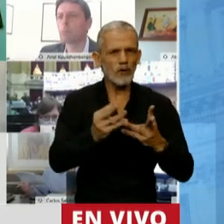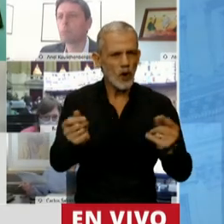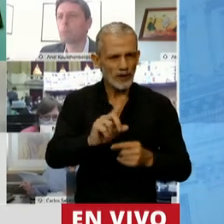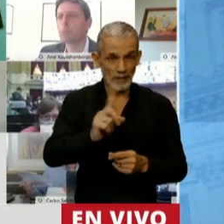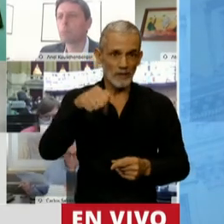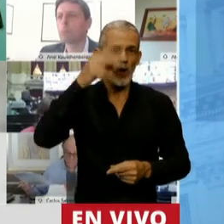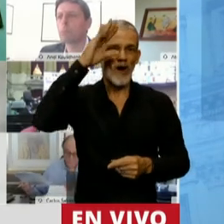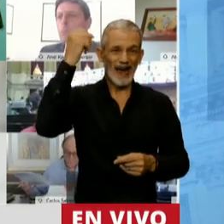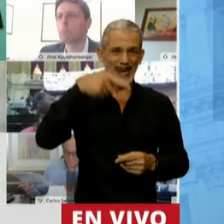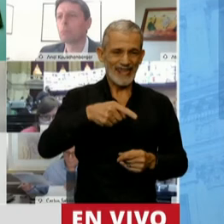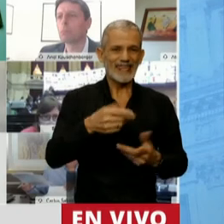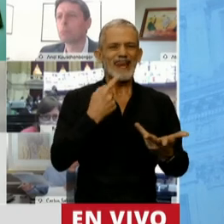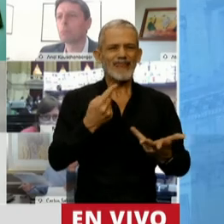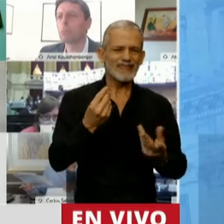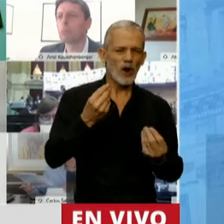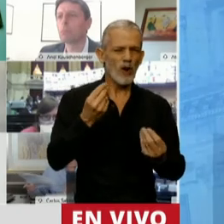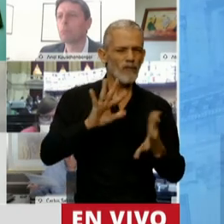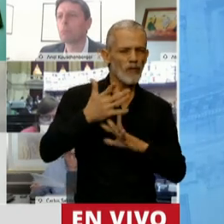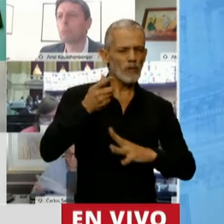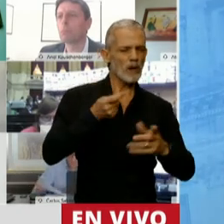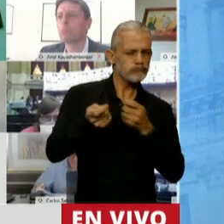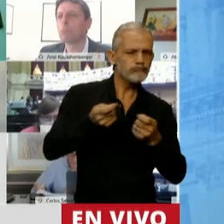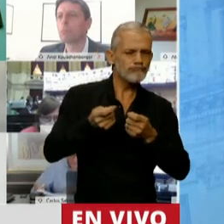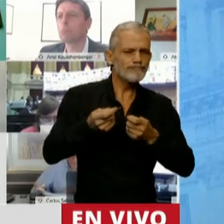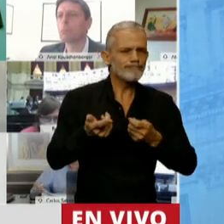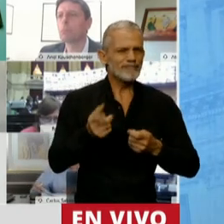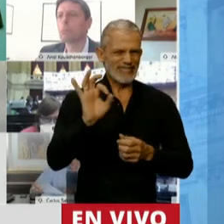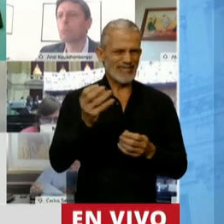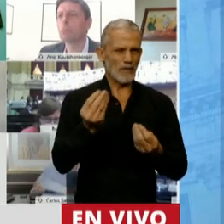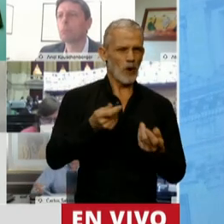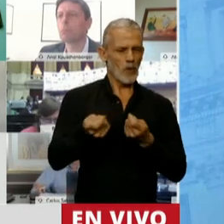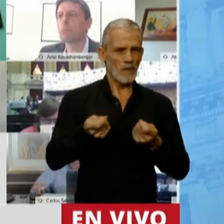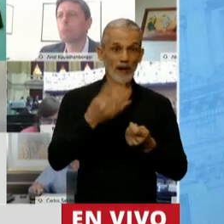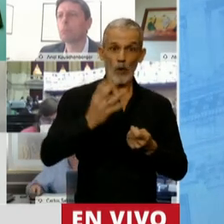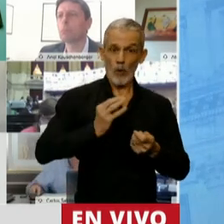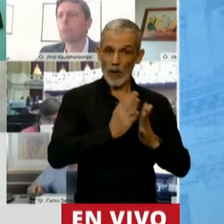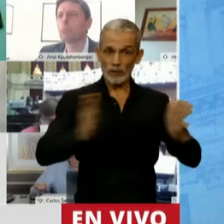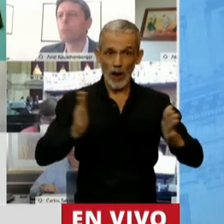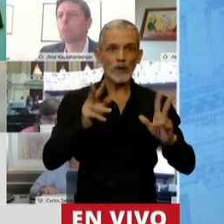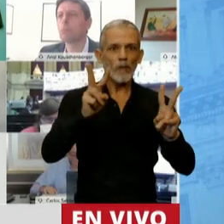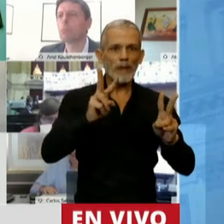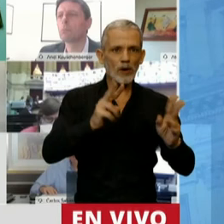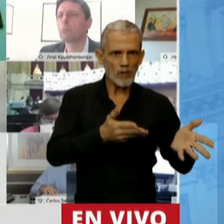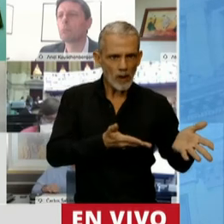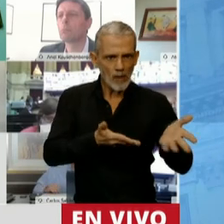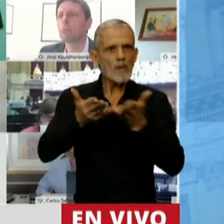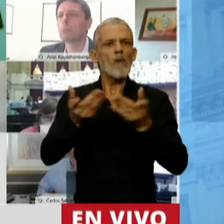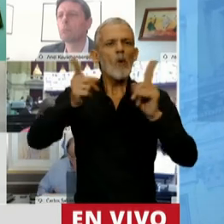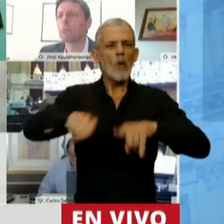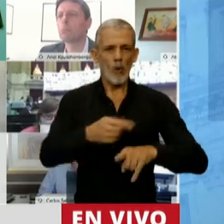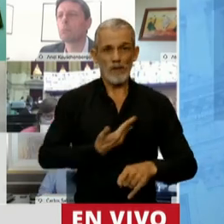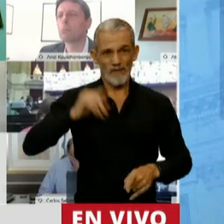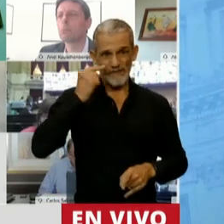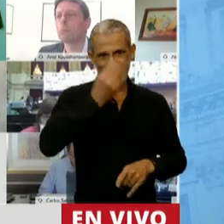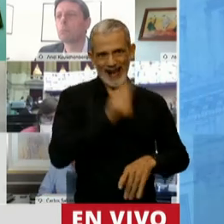Cristina, con visión estratégica y estadista, logró que en cuatro años el peronismo vuelva al poder con nuestro presidente